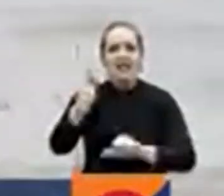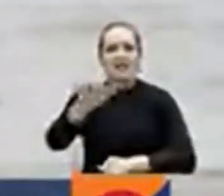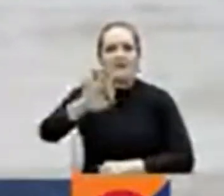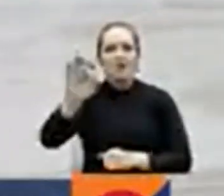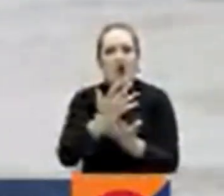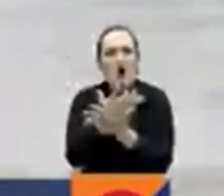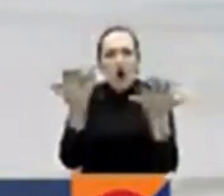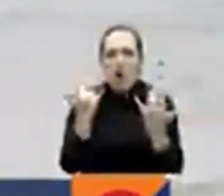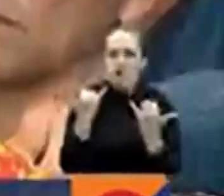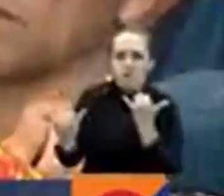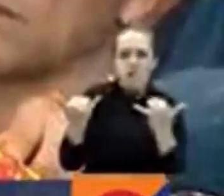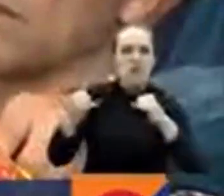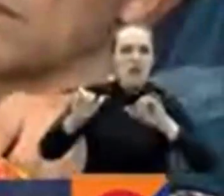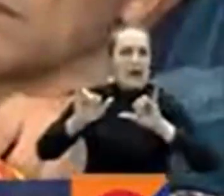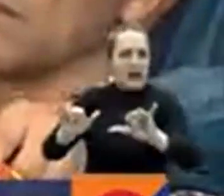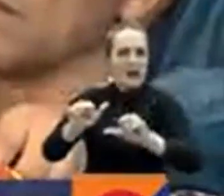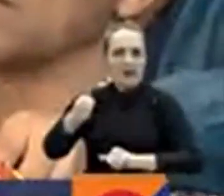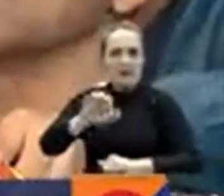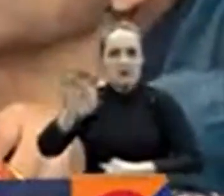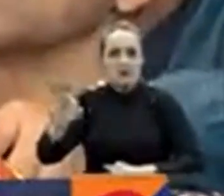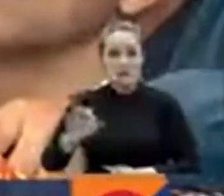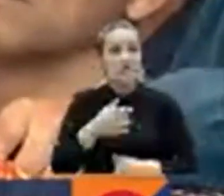bienes. Los Estados Unidos lo ha hecho.